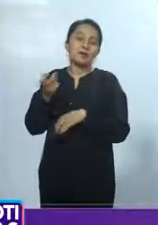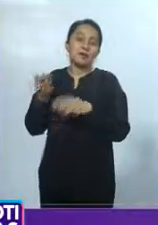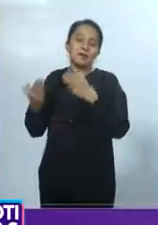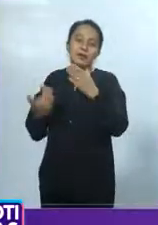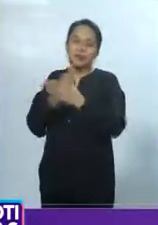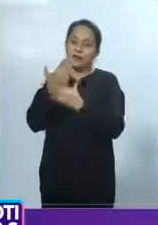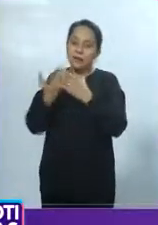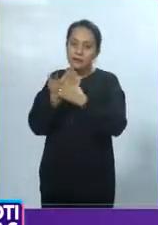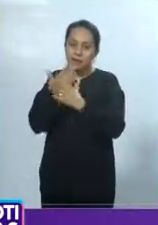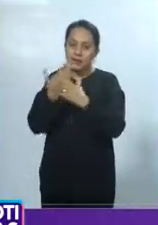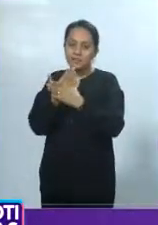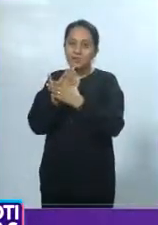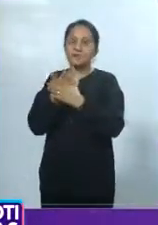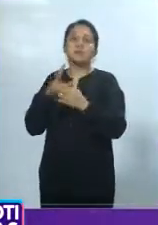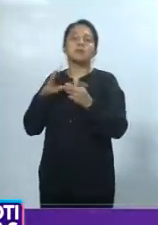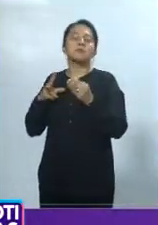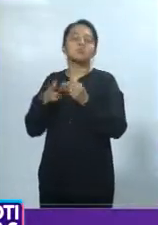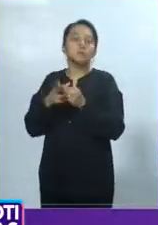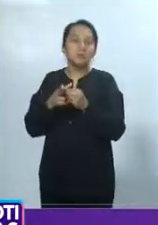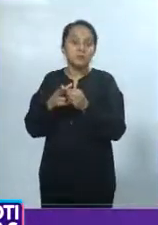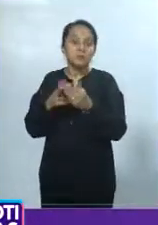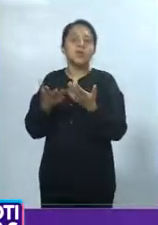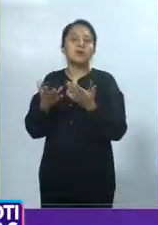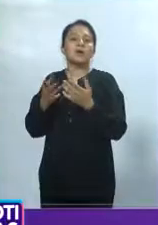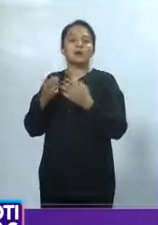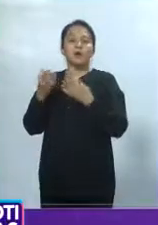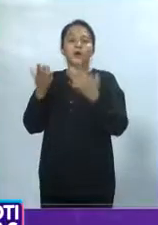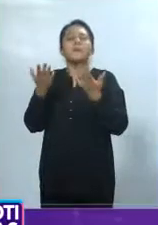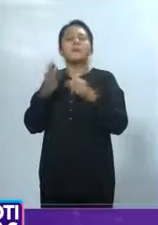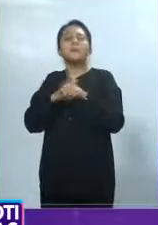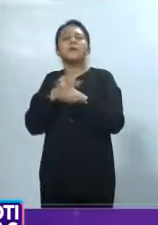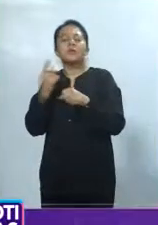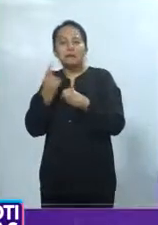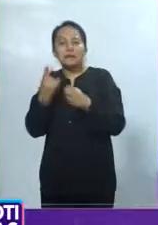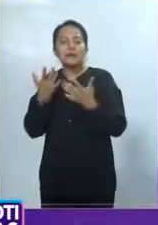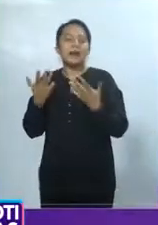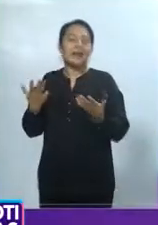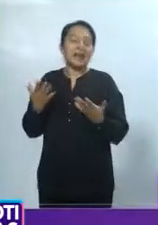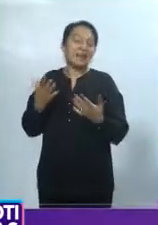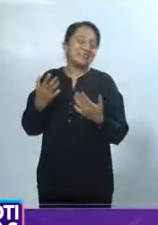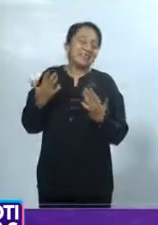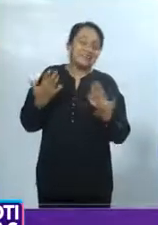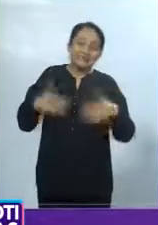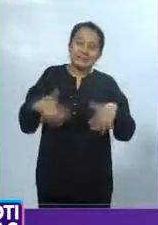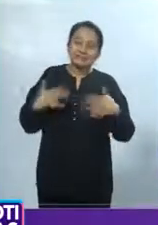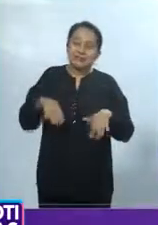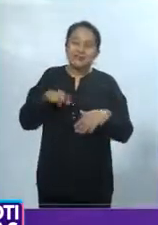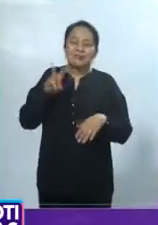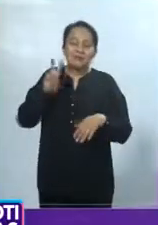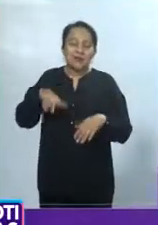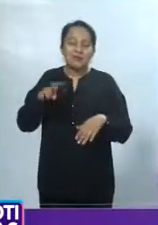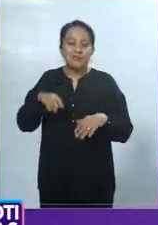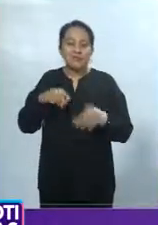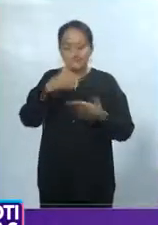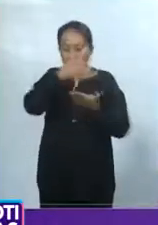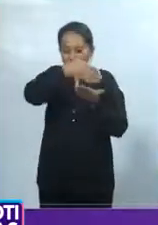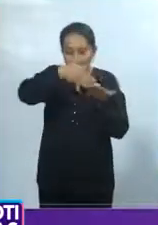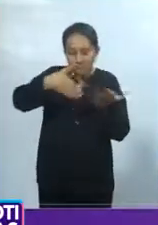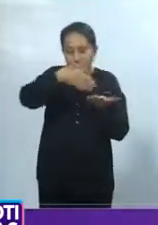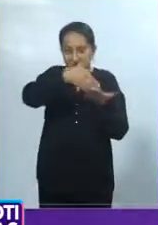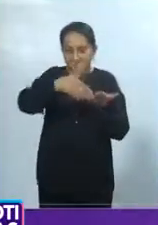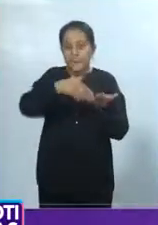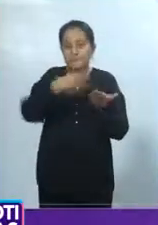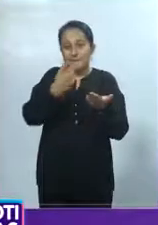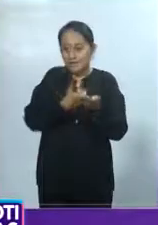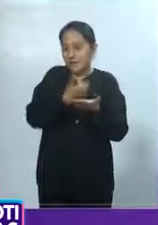y dejó de funcionar a pesar de ser de fibra óptica y con ello también resultaron afectados los cajeros de expedición y recarga de las tarjetas de prepago,